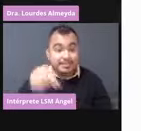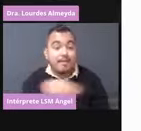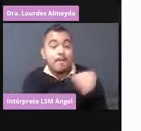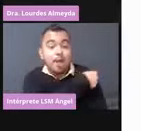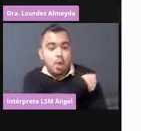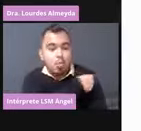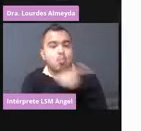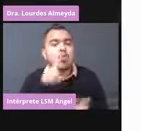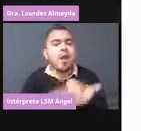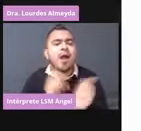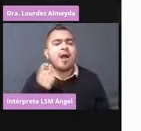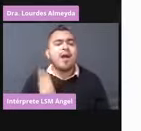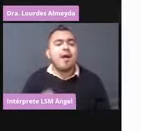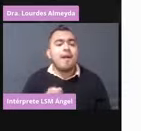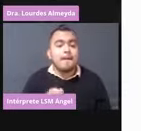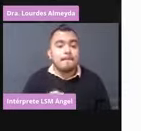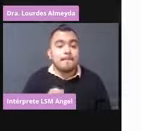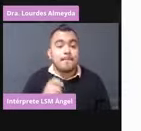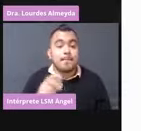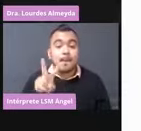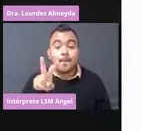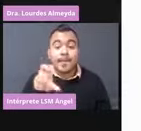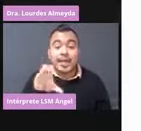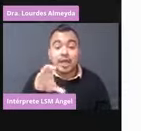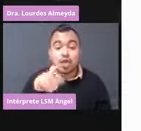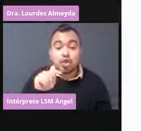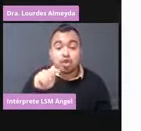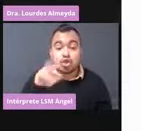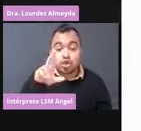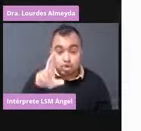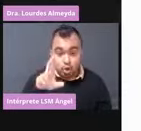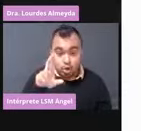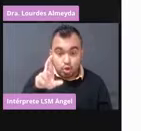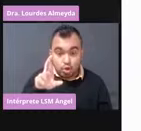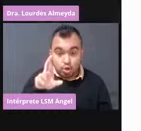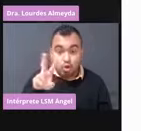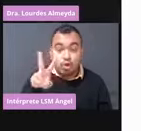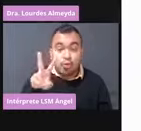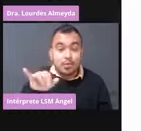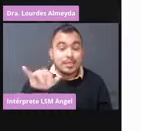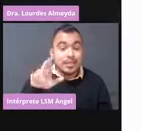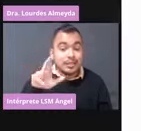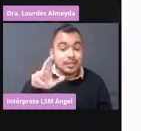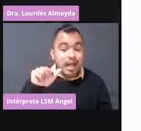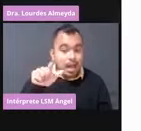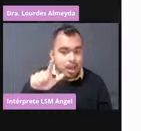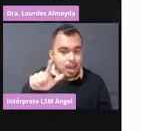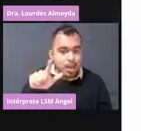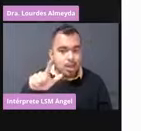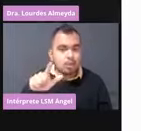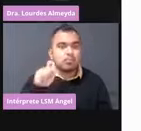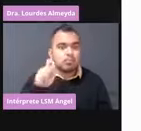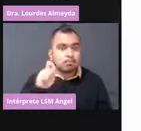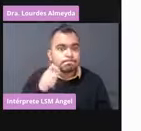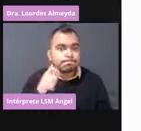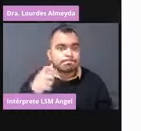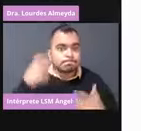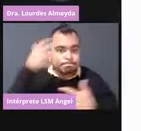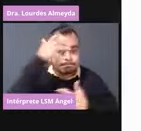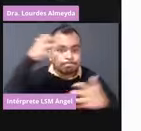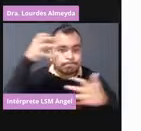vector viral no replicante de chimpancé. Entonces, no se asusten porque sea de chimpancé, no pasa nada.